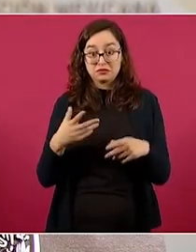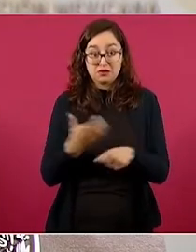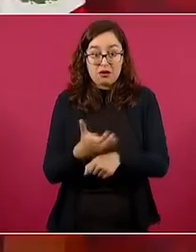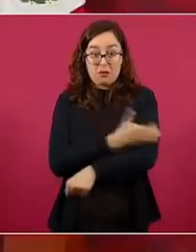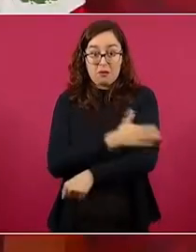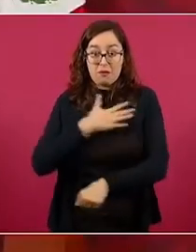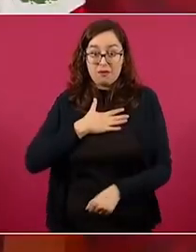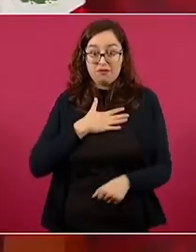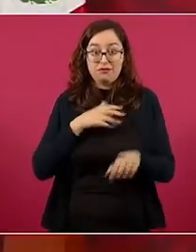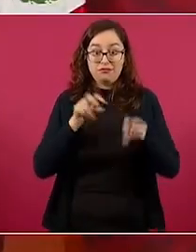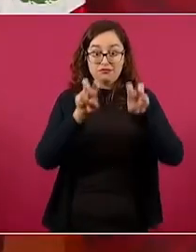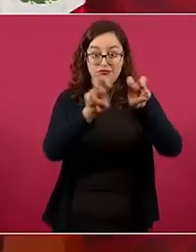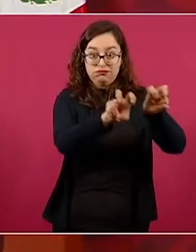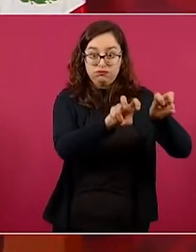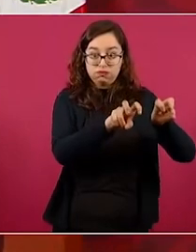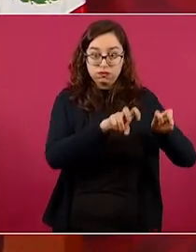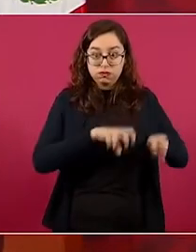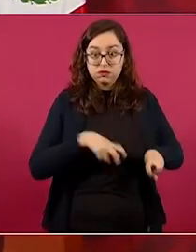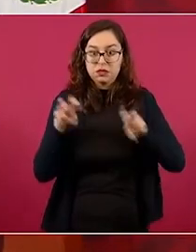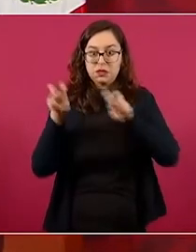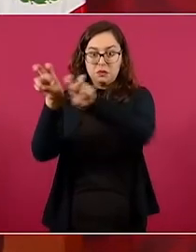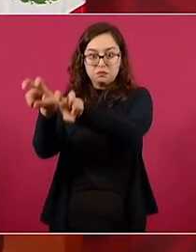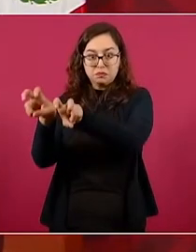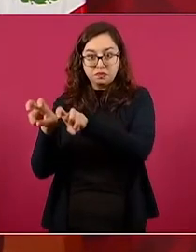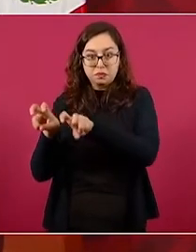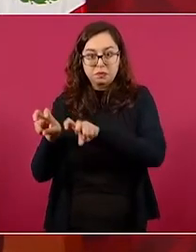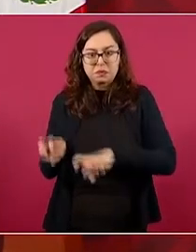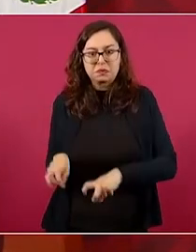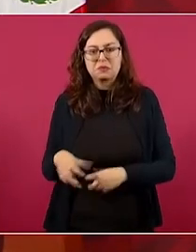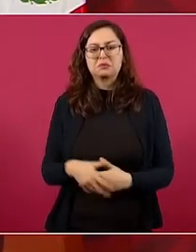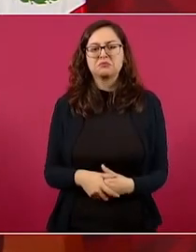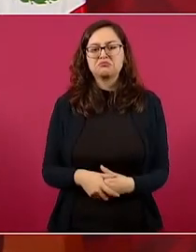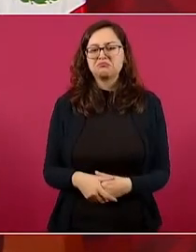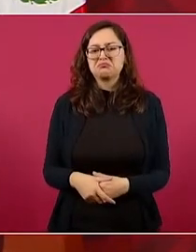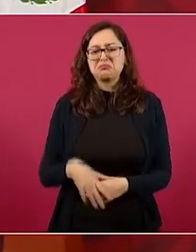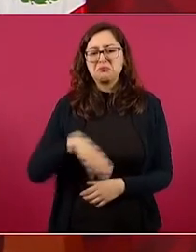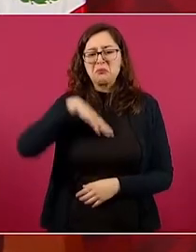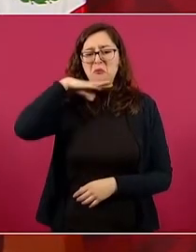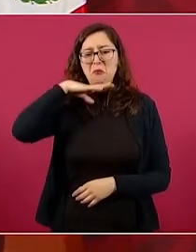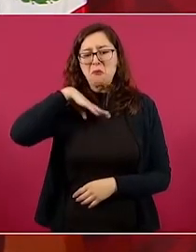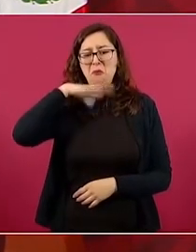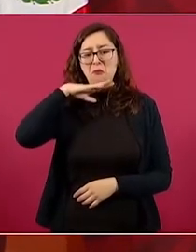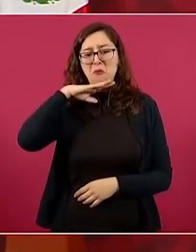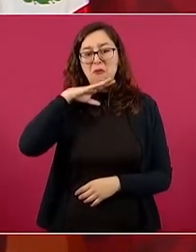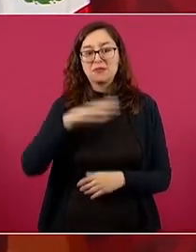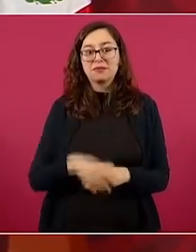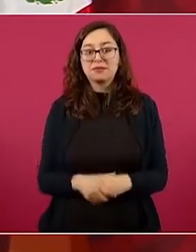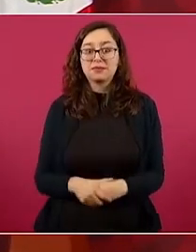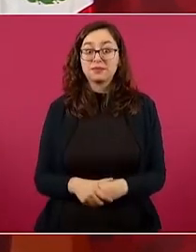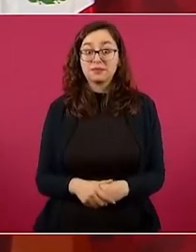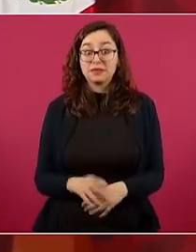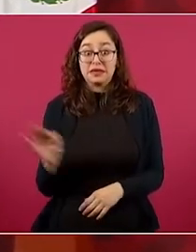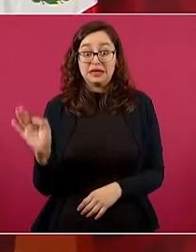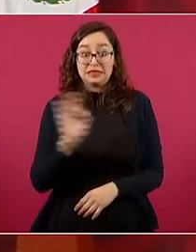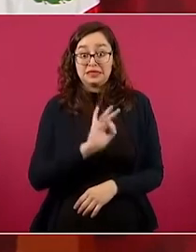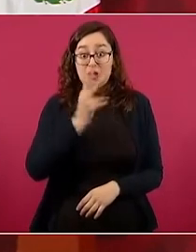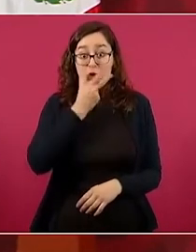porque a lo mejor el piloto pensó, aquí ahorita